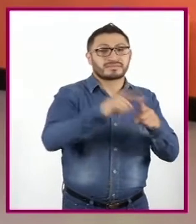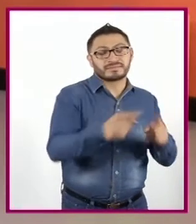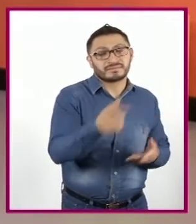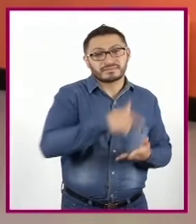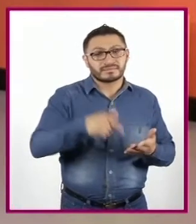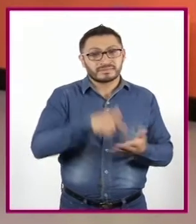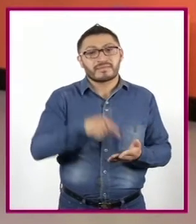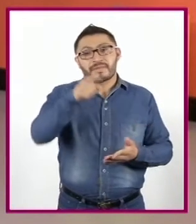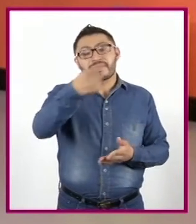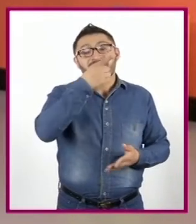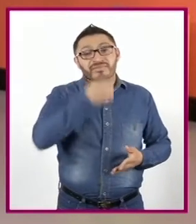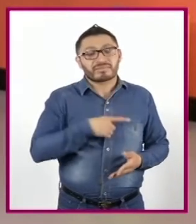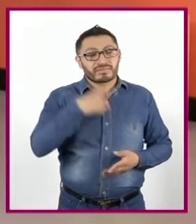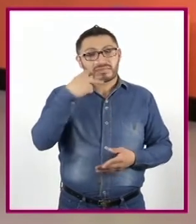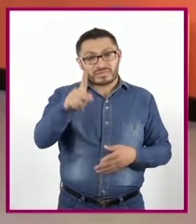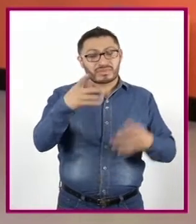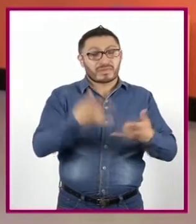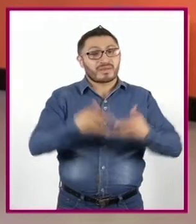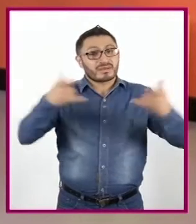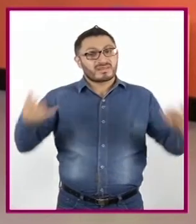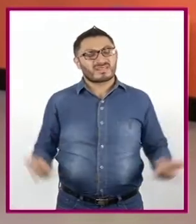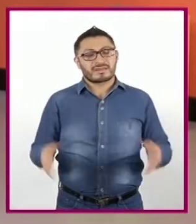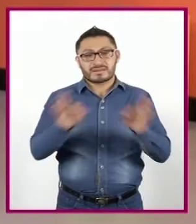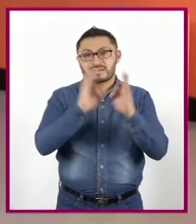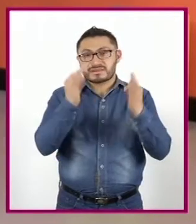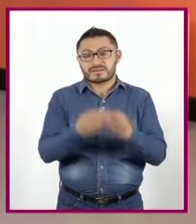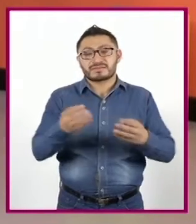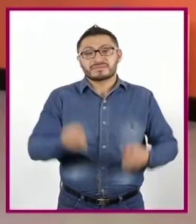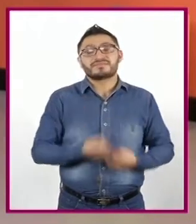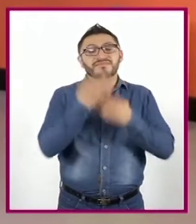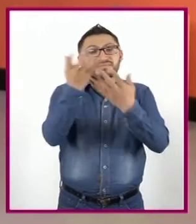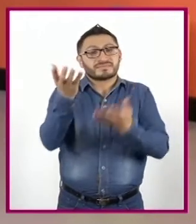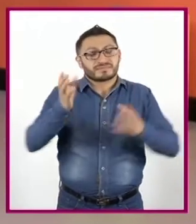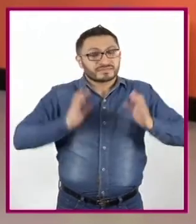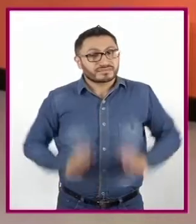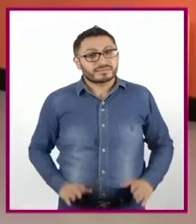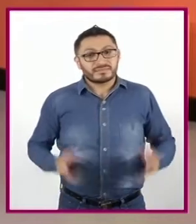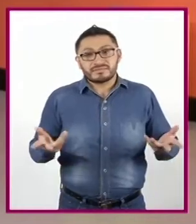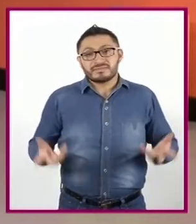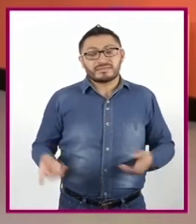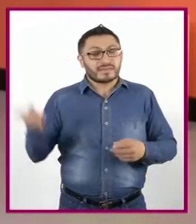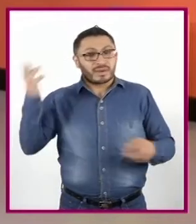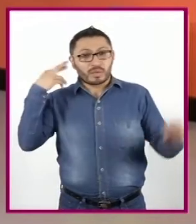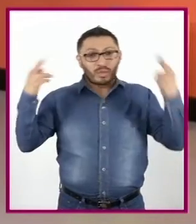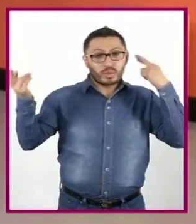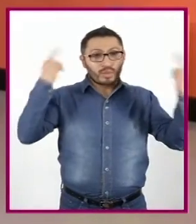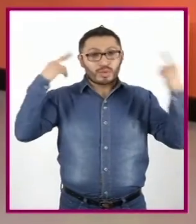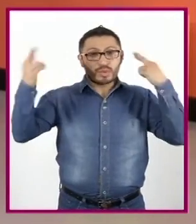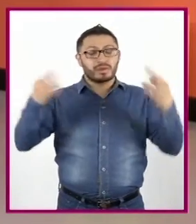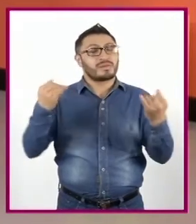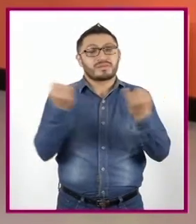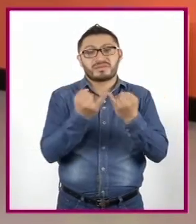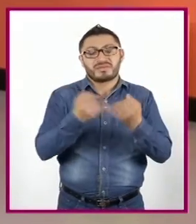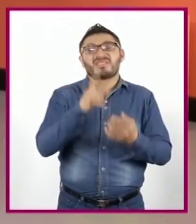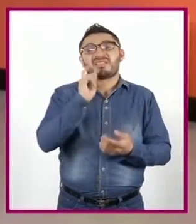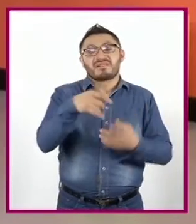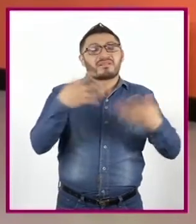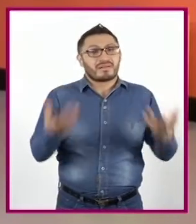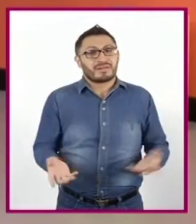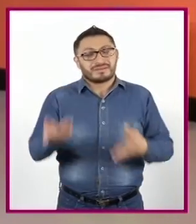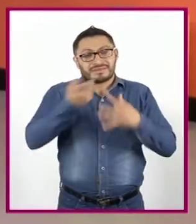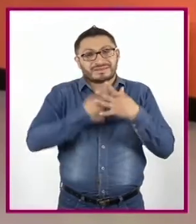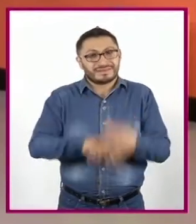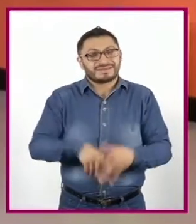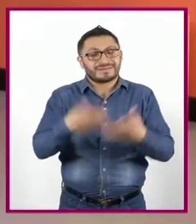tú nos contarás tus historias Mediante la expresión corporal Mediante los sonidos Así que Vamos a